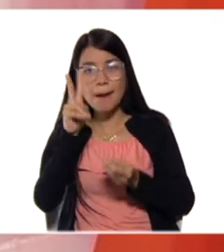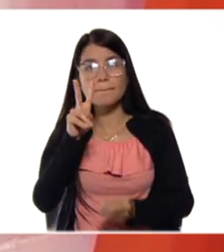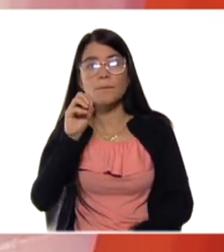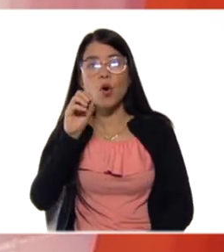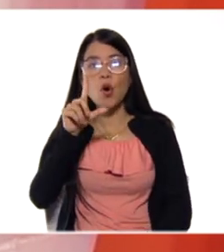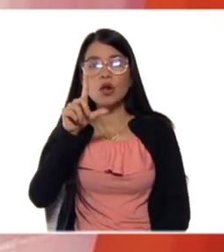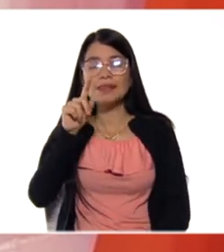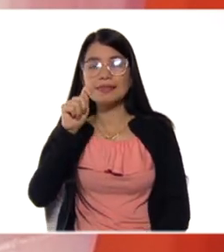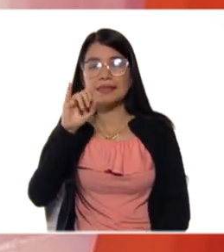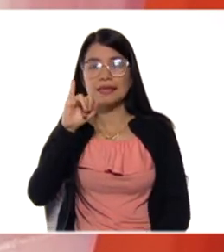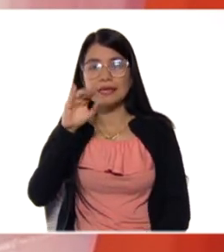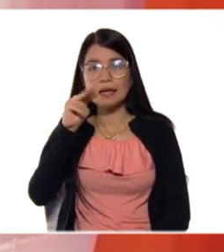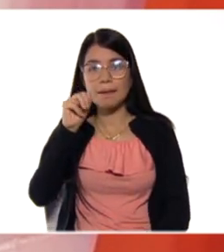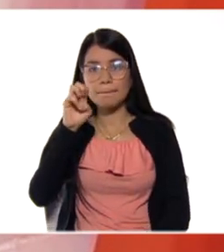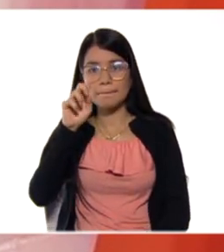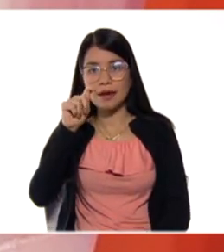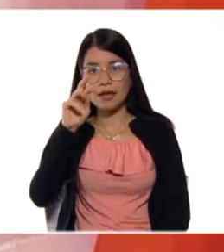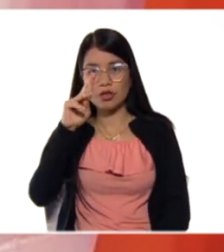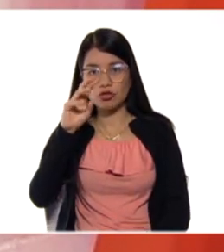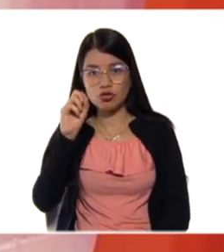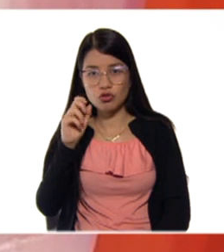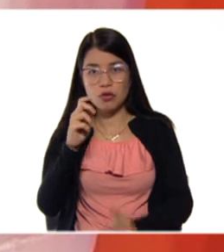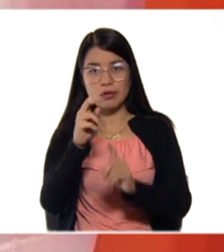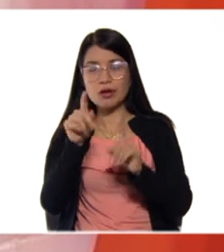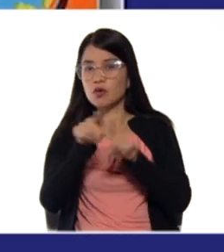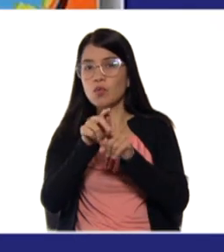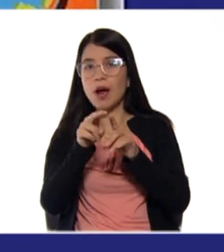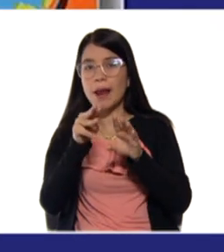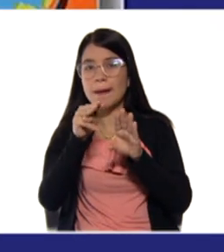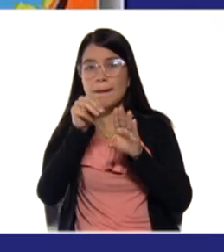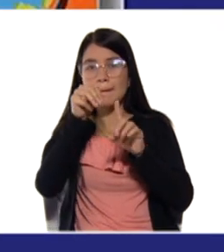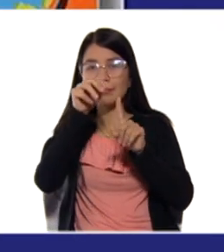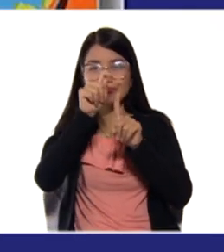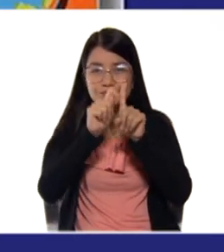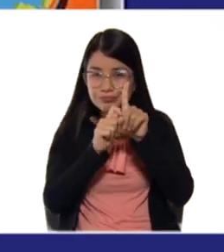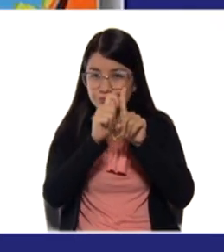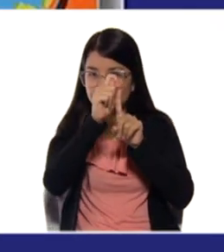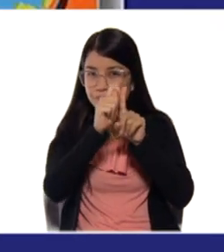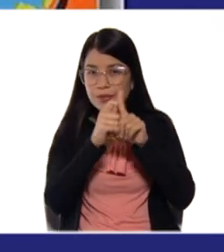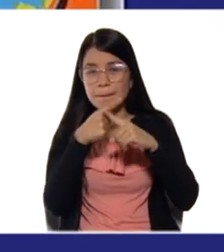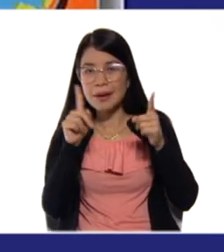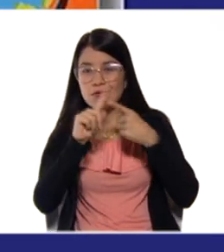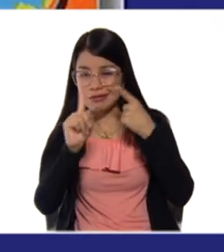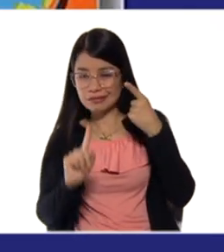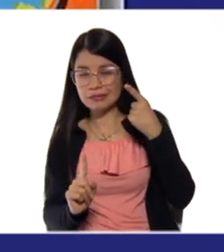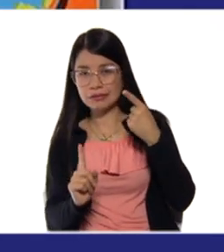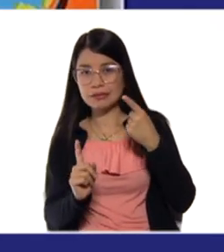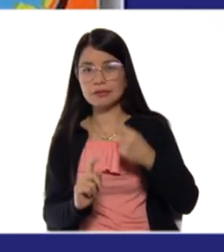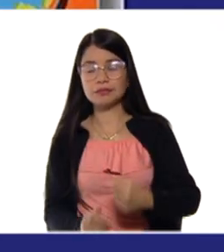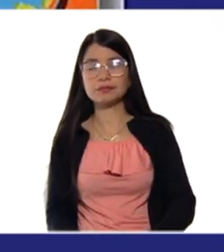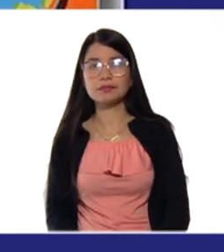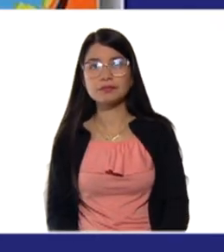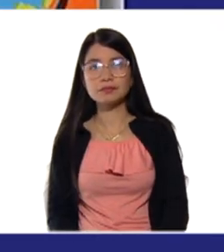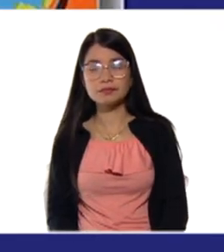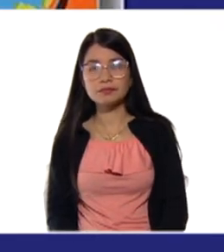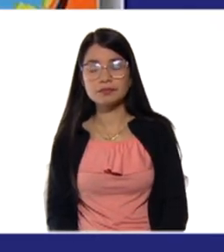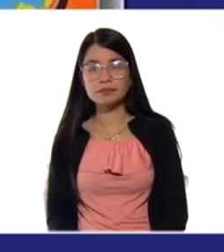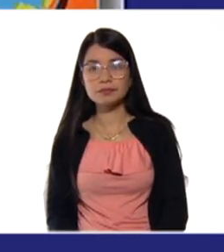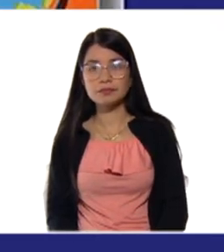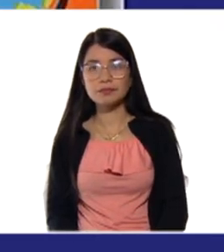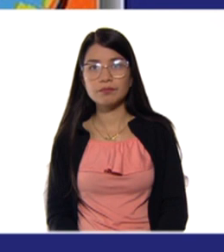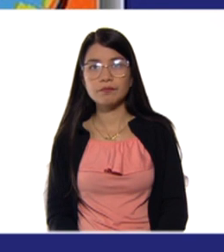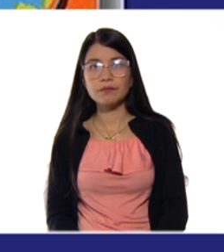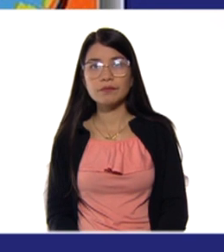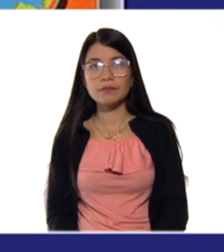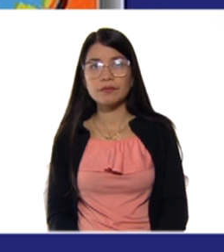Ok. Aplicaciones de la electroquímica. Para la fabricación de pilas y baterías, la refinación